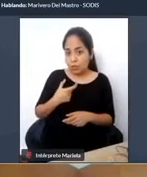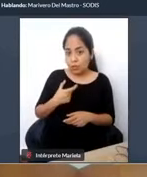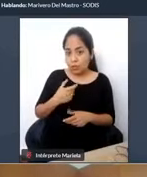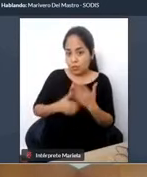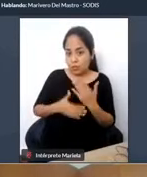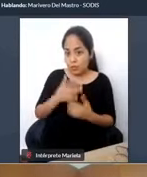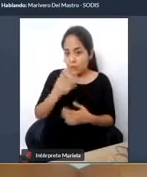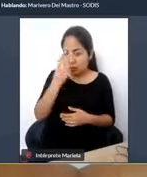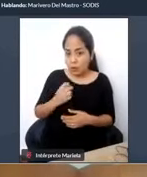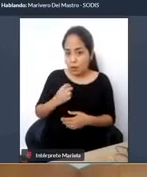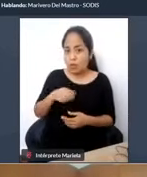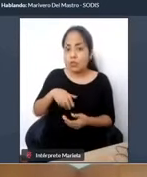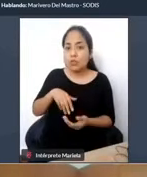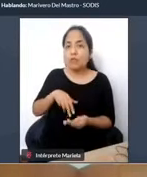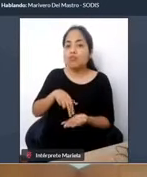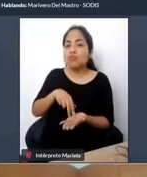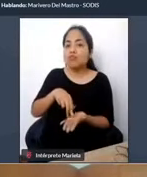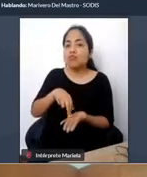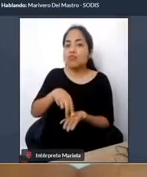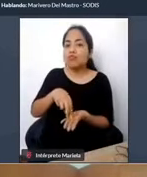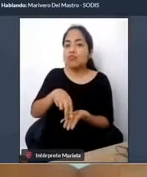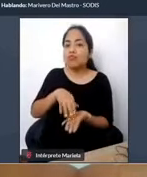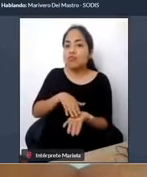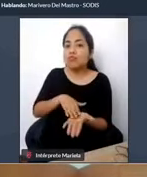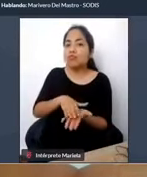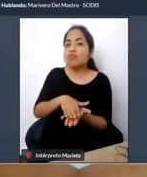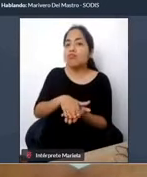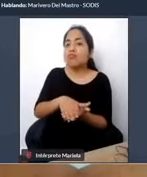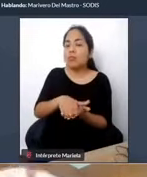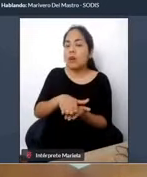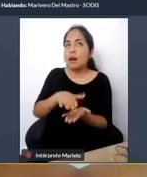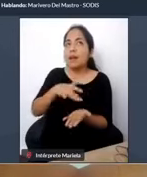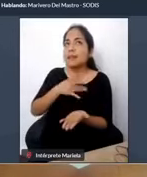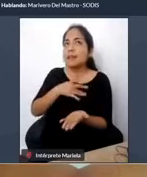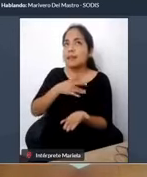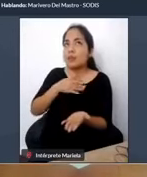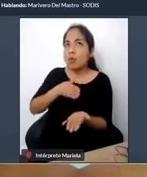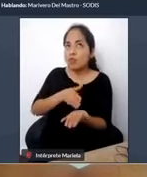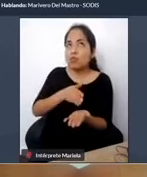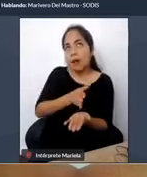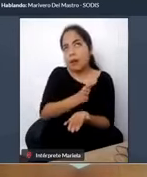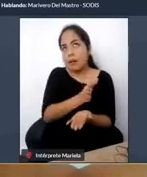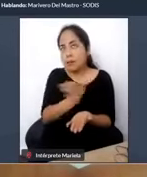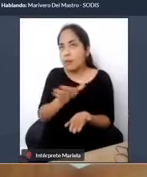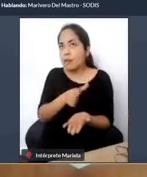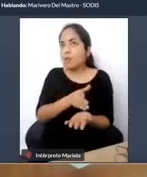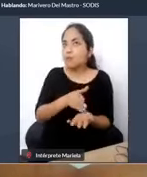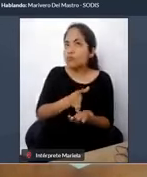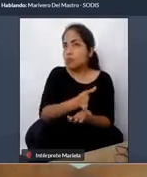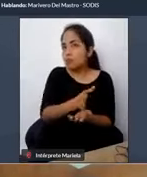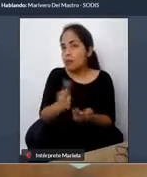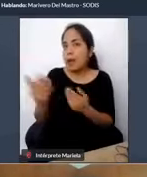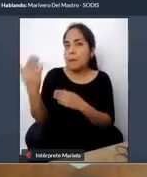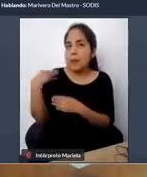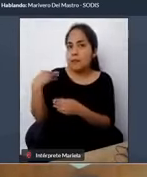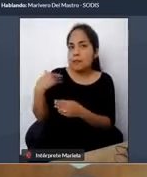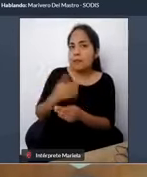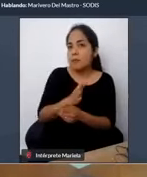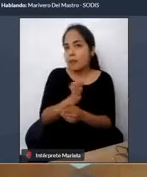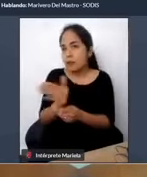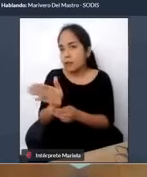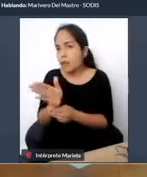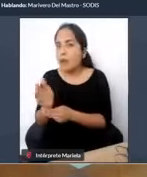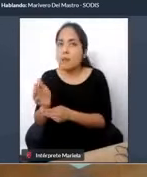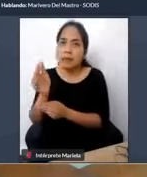por el tacto, ¿no?, tomar estas líneas y dirigirse del punto inicial al punto de